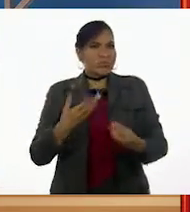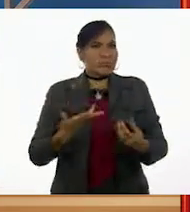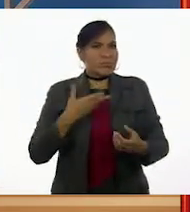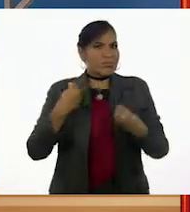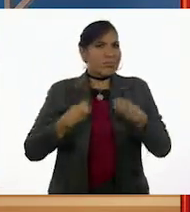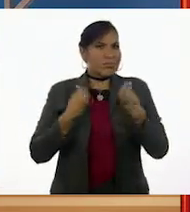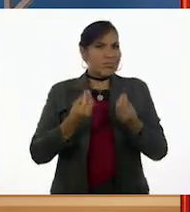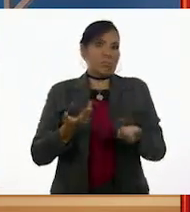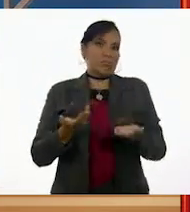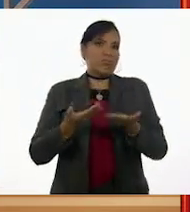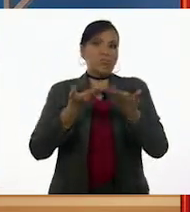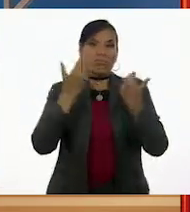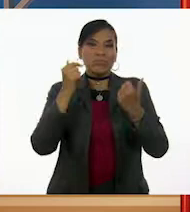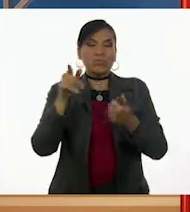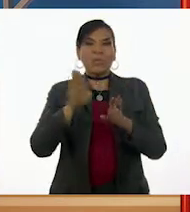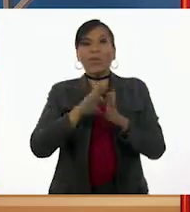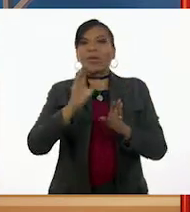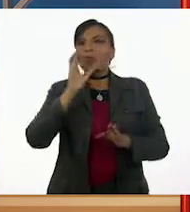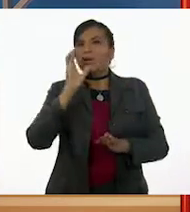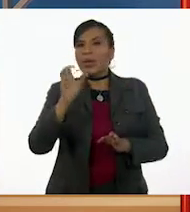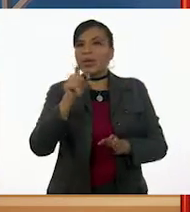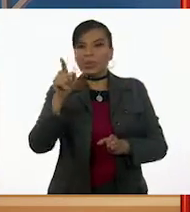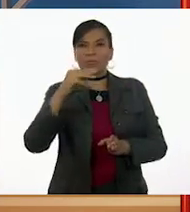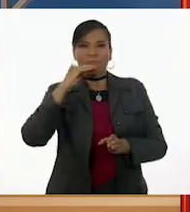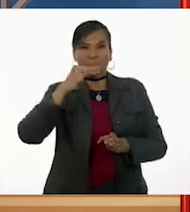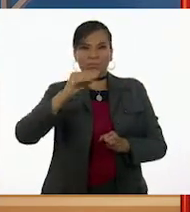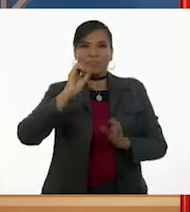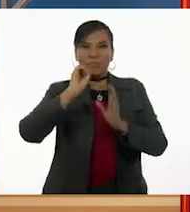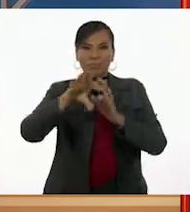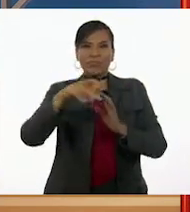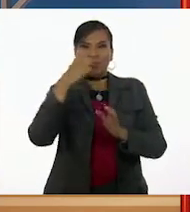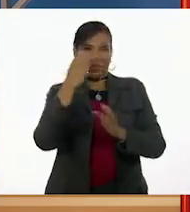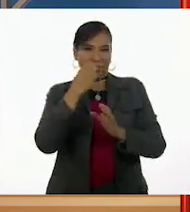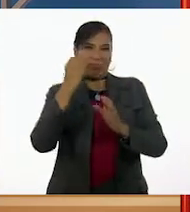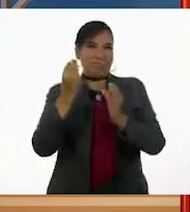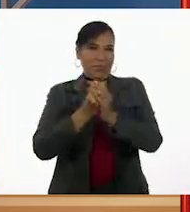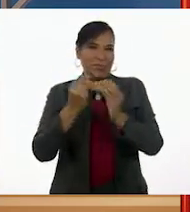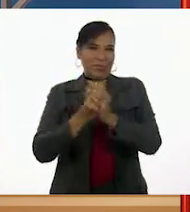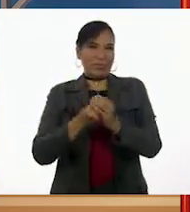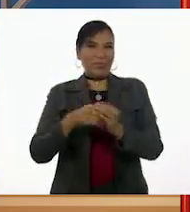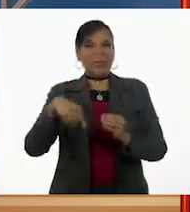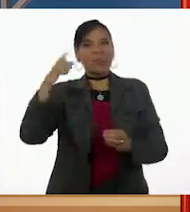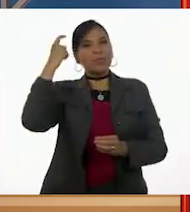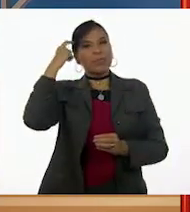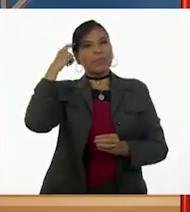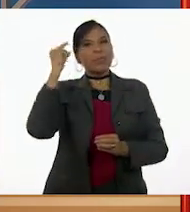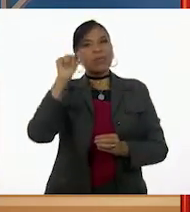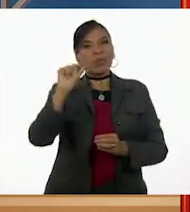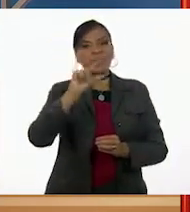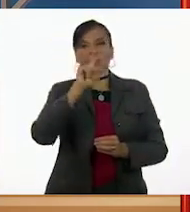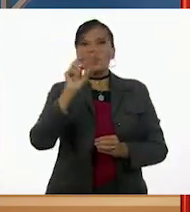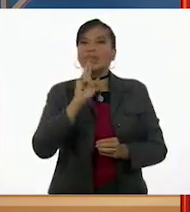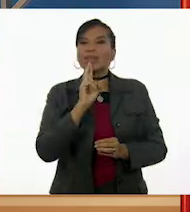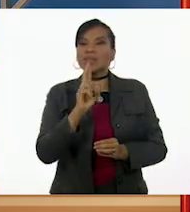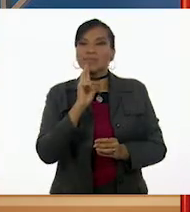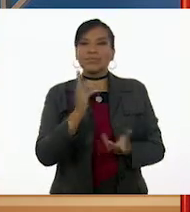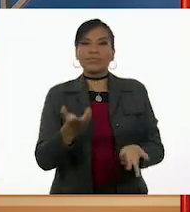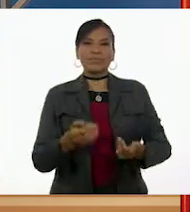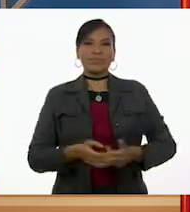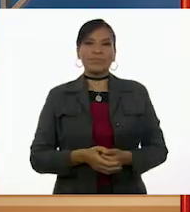Mucho menos que hayan contestado a su mensaje durante la clase. Tras pensarlo un poco, respondió.